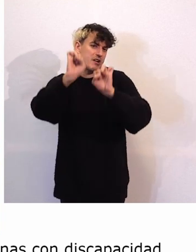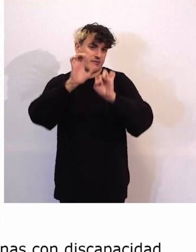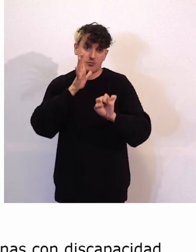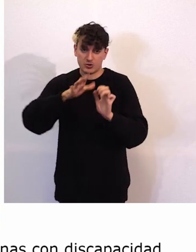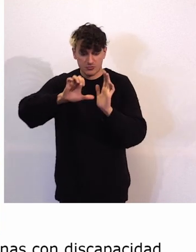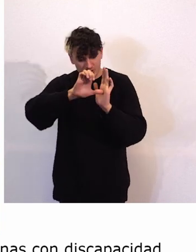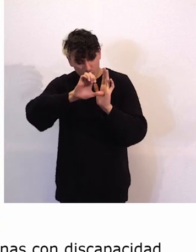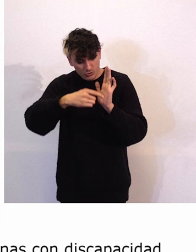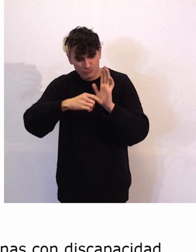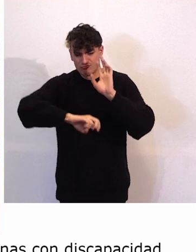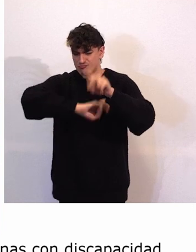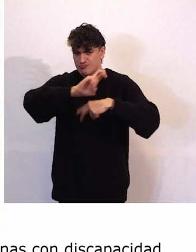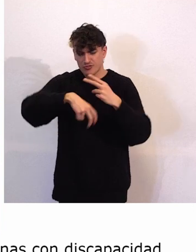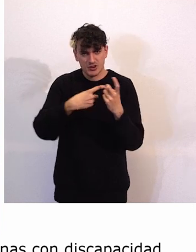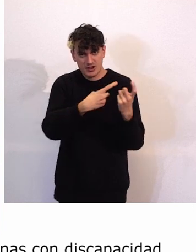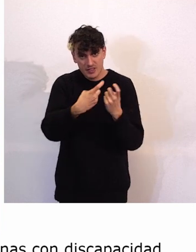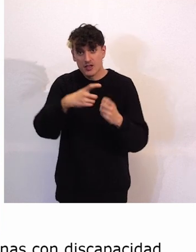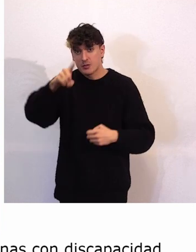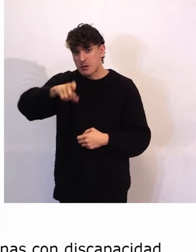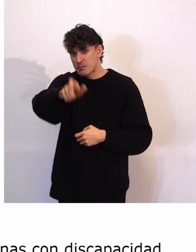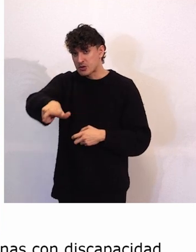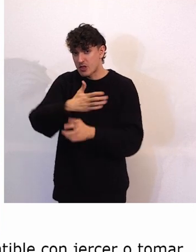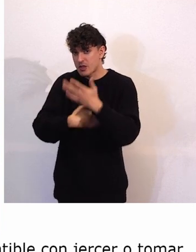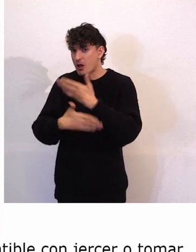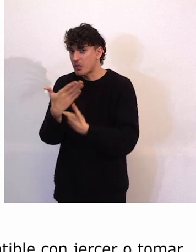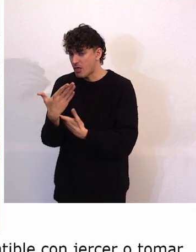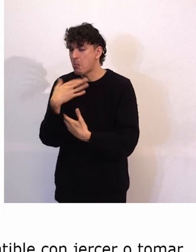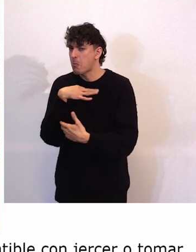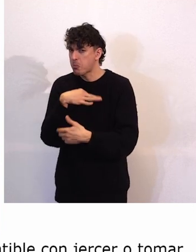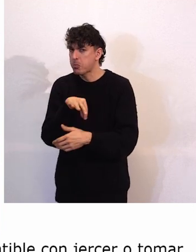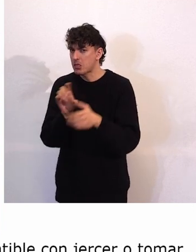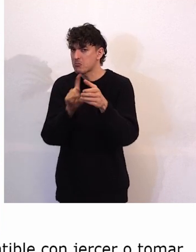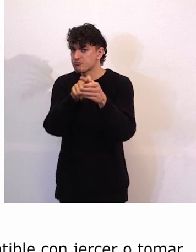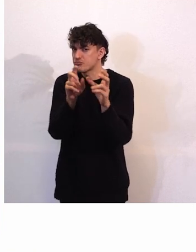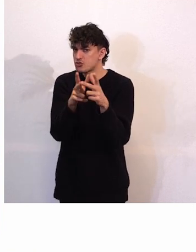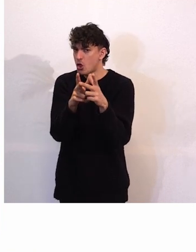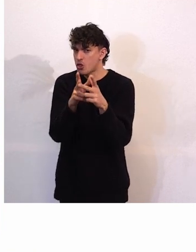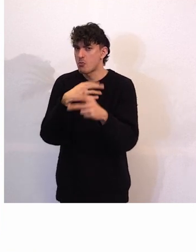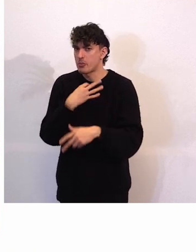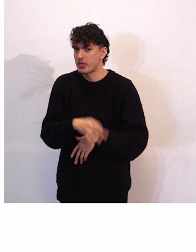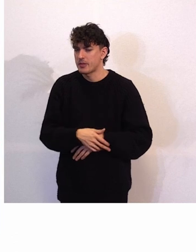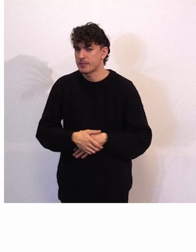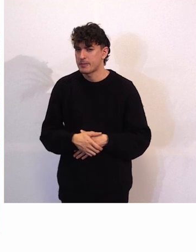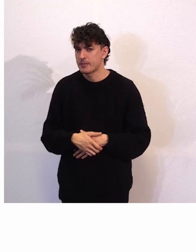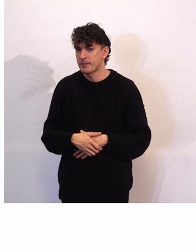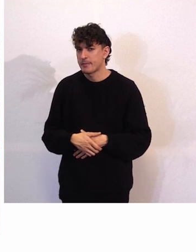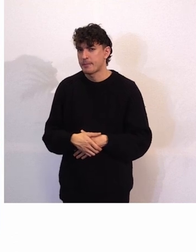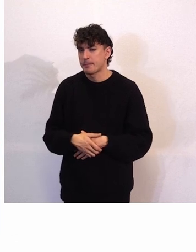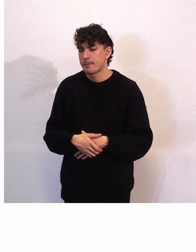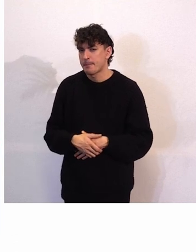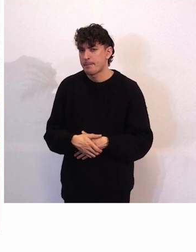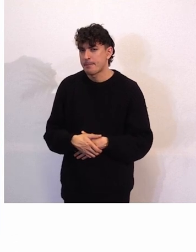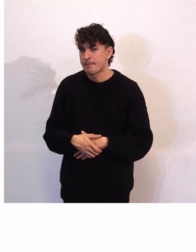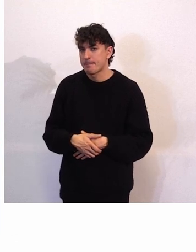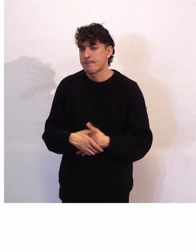los estatutos y también que las personas con discapacidad pudieran ser socias de Aspro d'Alba en este caso. ¿Cómo